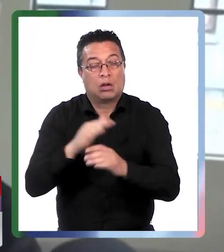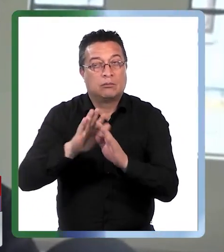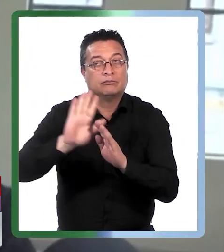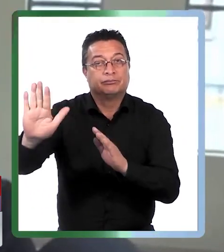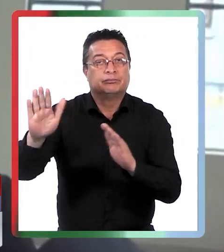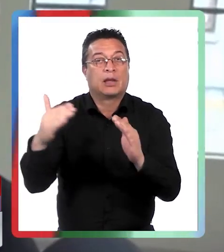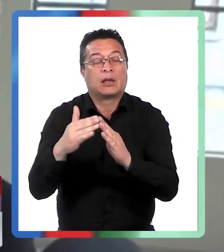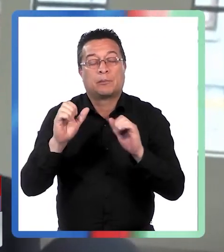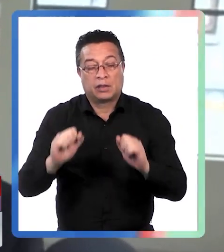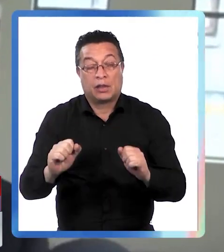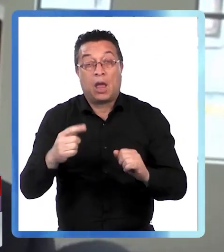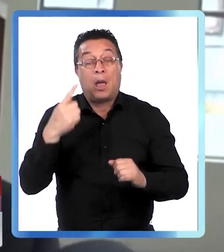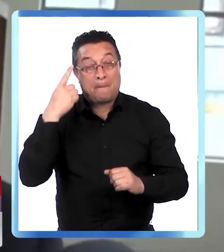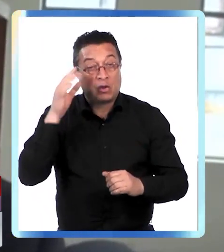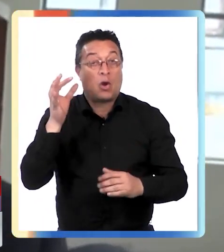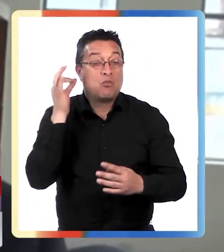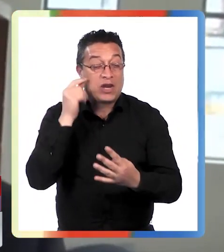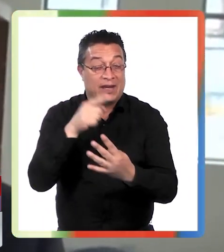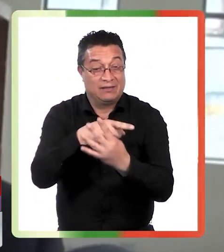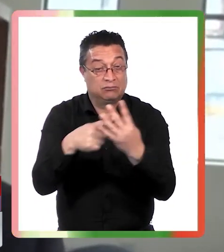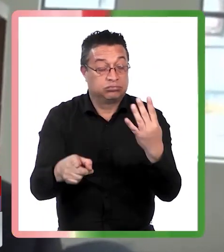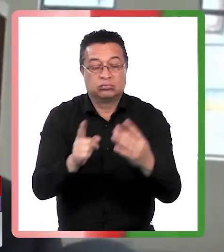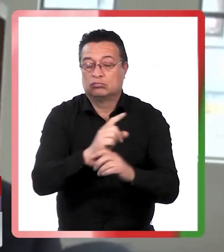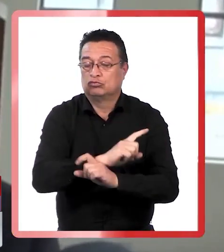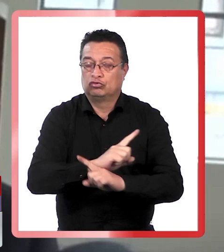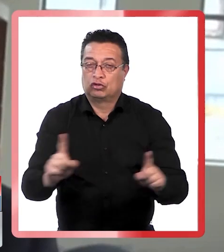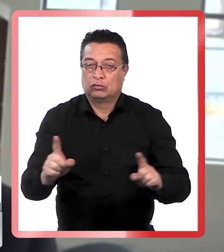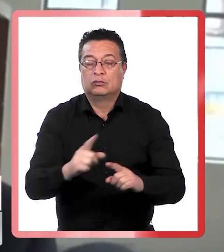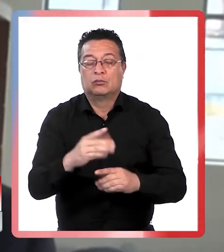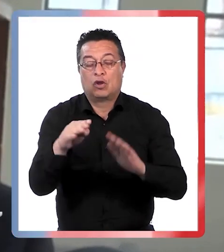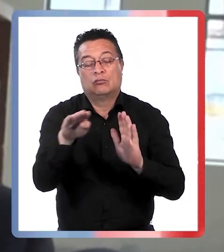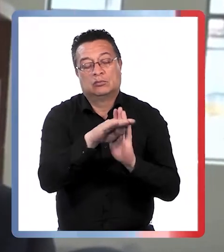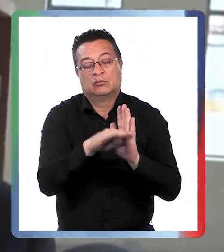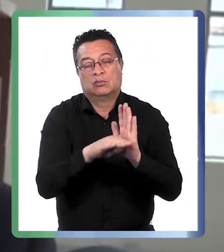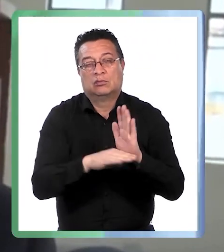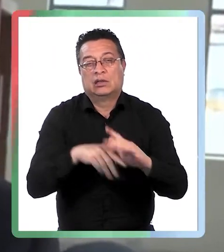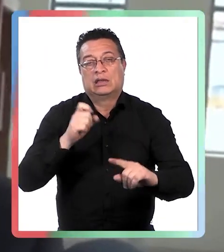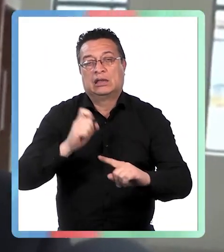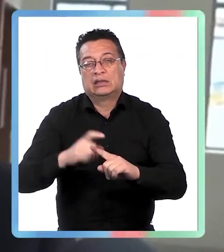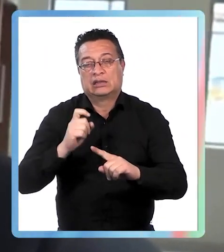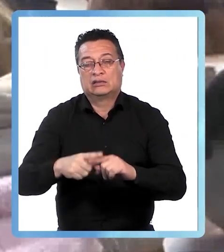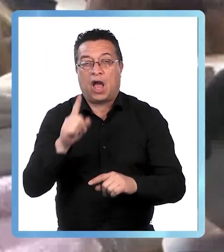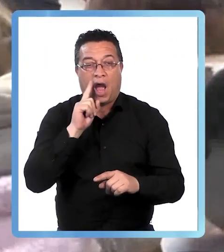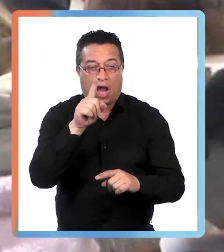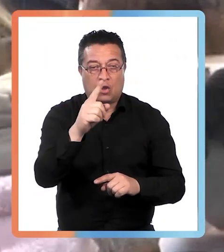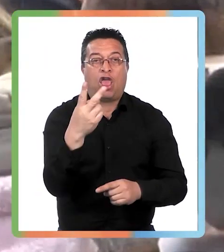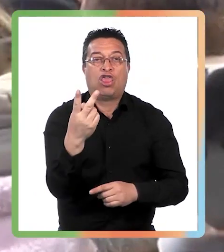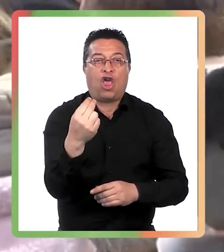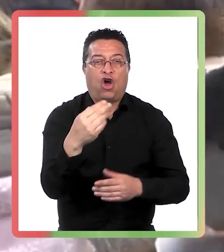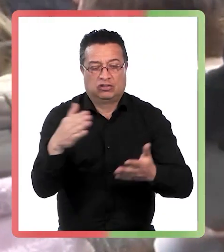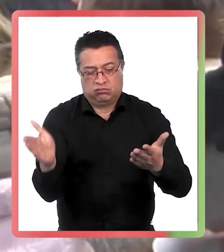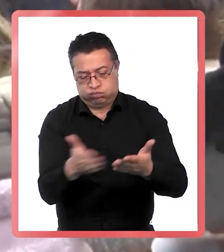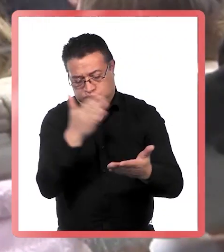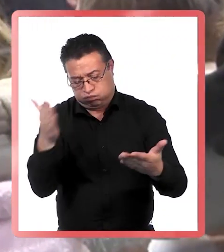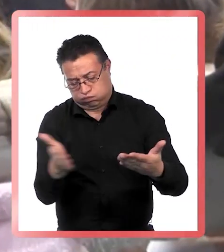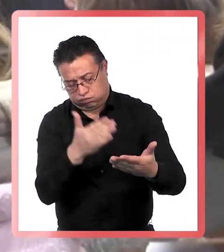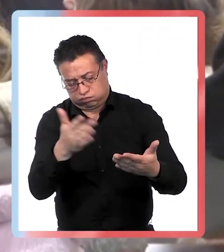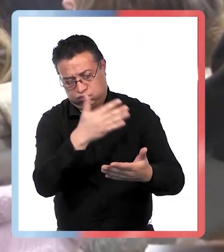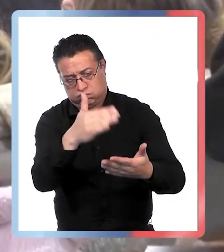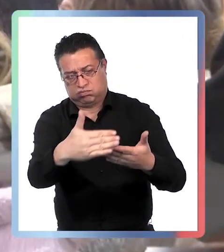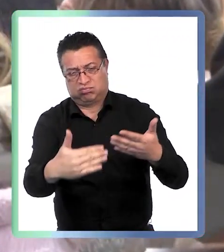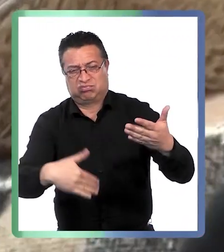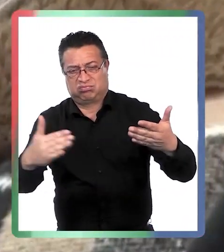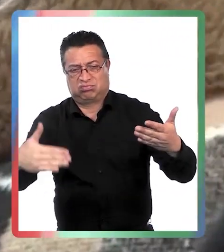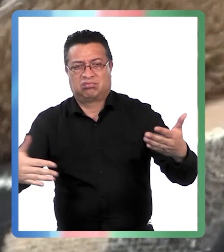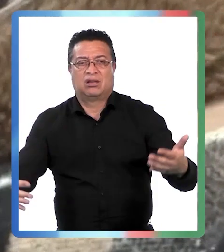remitida o con alguna otra modalidad pero las mujeres no las mujeres tienen imposibilidad por sus antecedentes penales una de ellas tiene 12 páginas de su